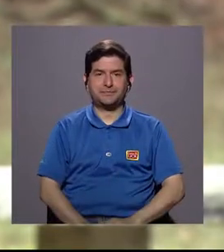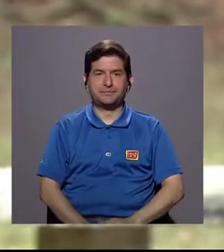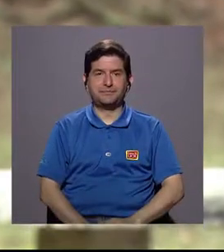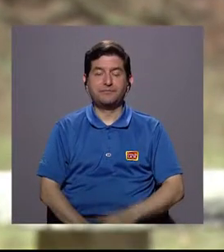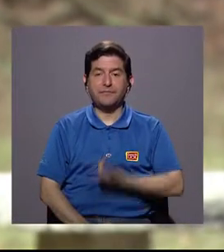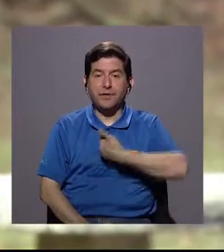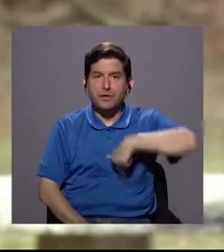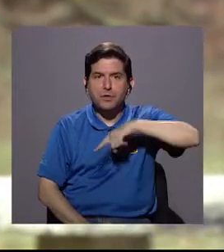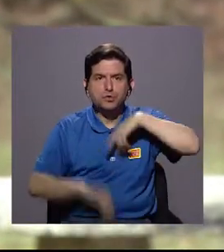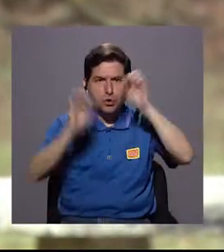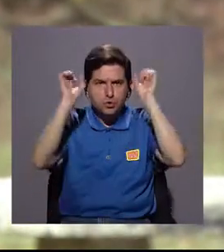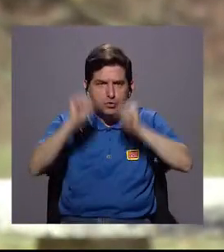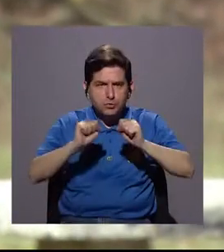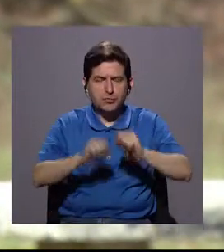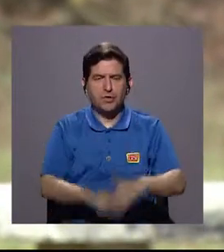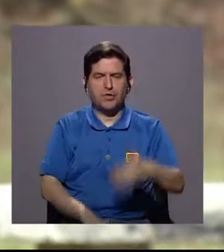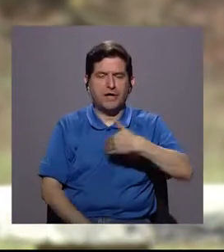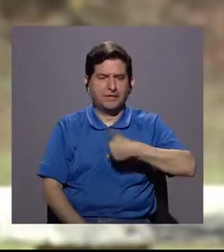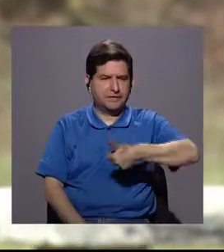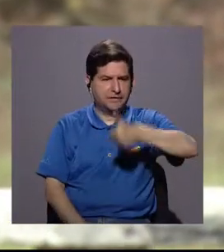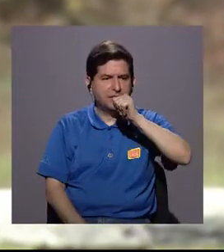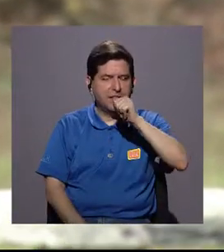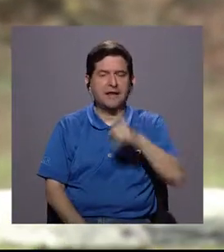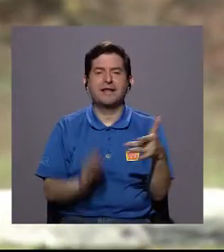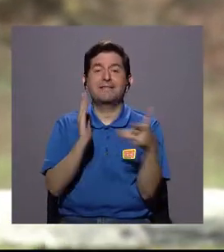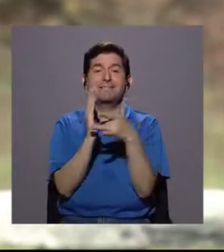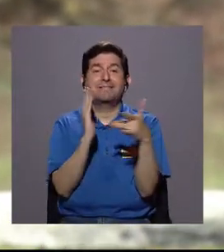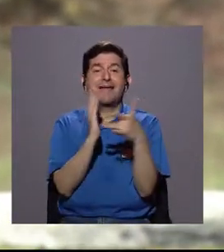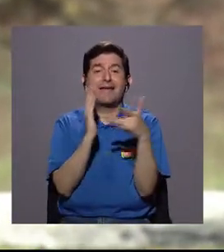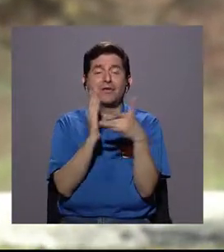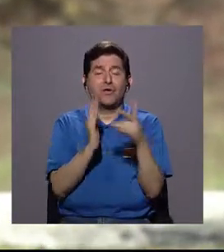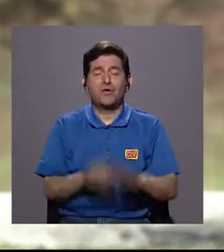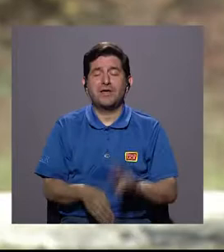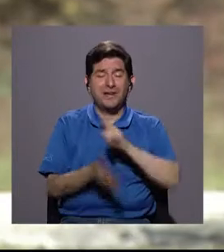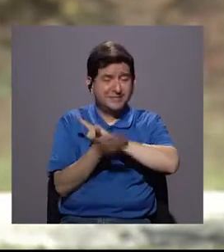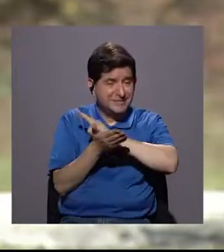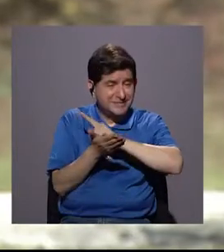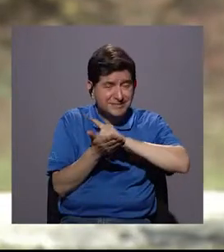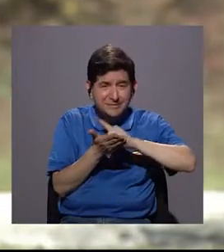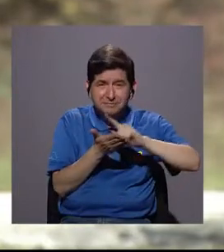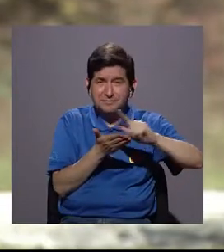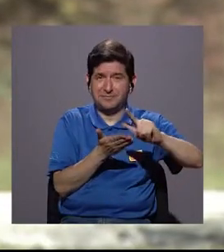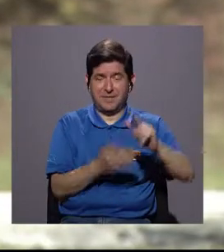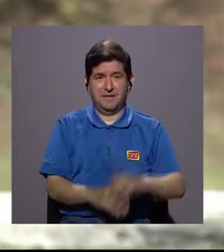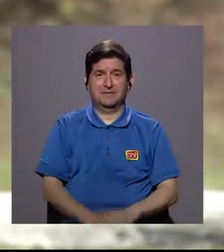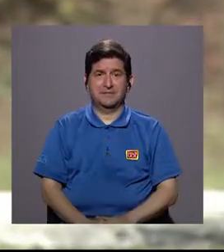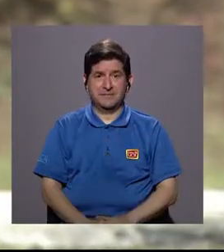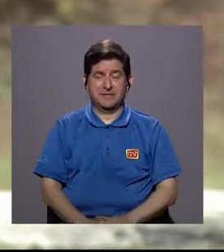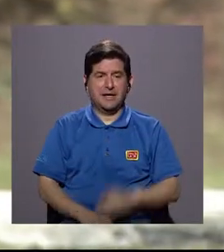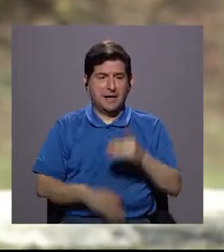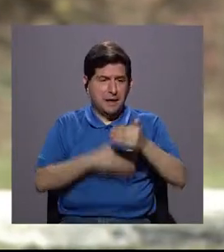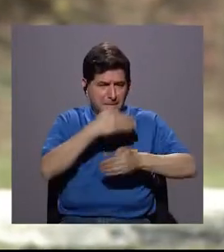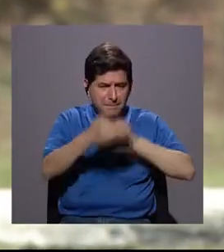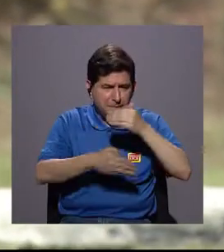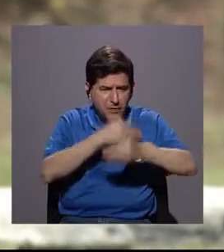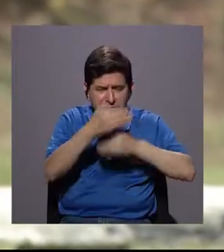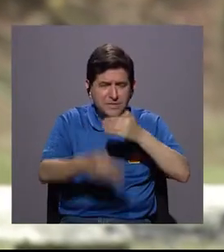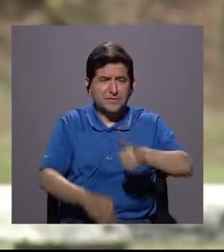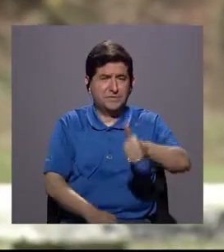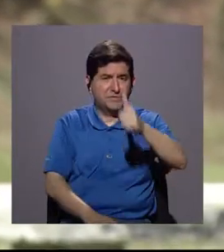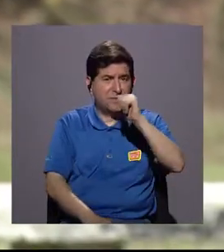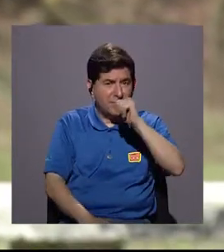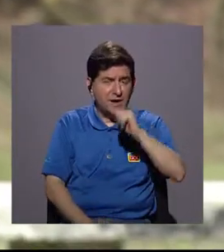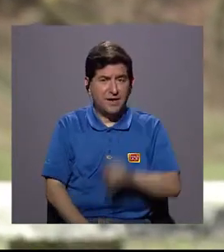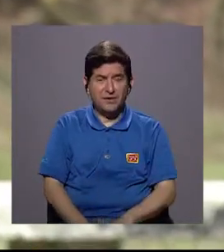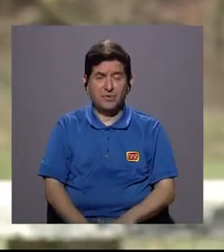para que nosotros podamos contar con agua, las tecnologías de desinfección, las tecnologías de tratamiento del recurso